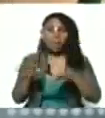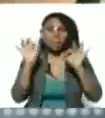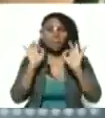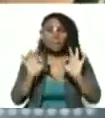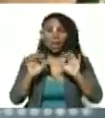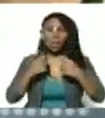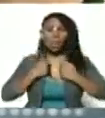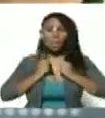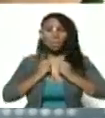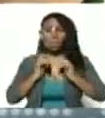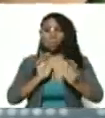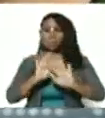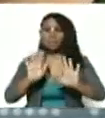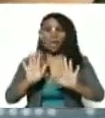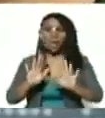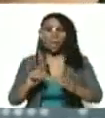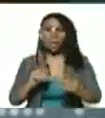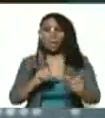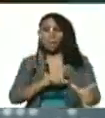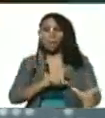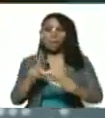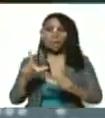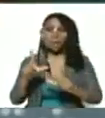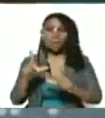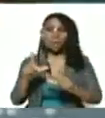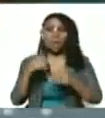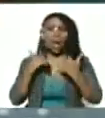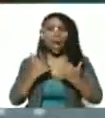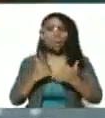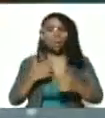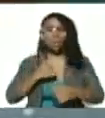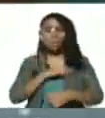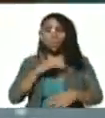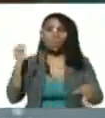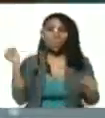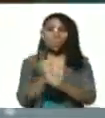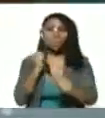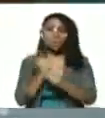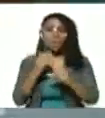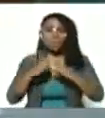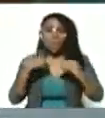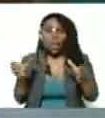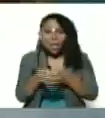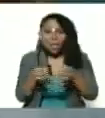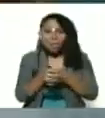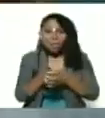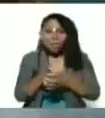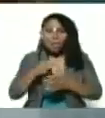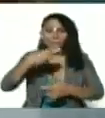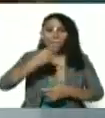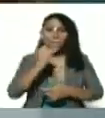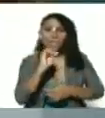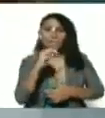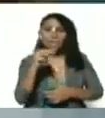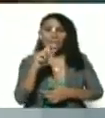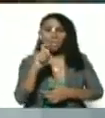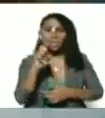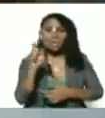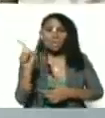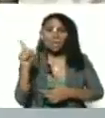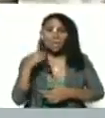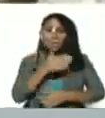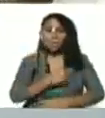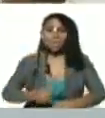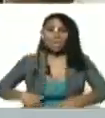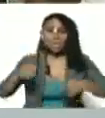Aristóbulo ya los teníamos listos ahora estamos trabajando con todo el equipo de Eduardo Piñate vicepresidente del